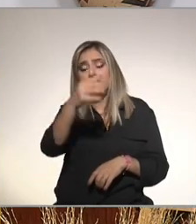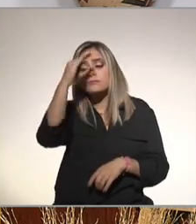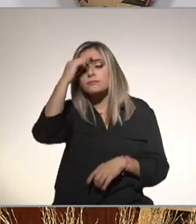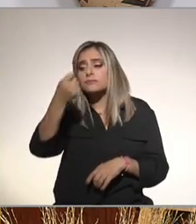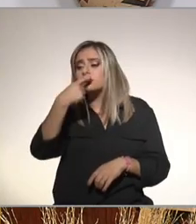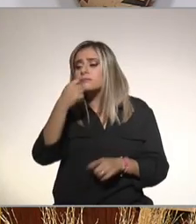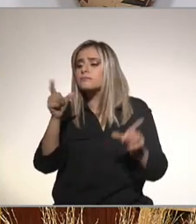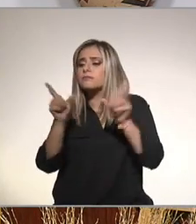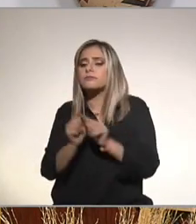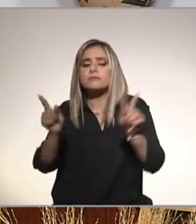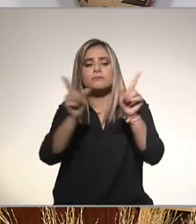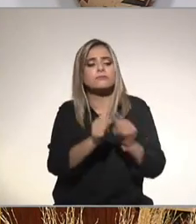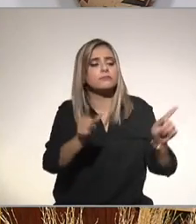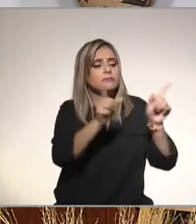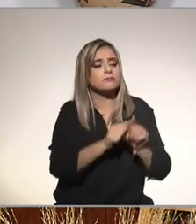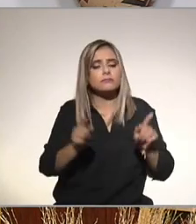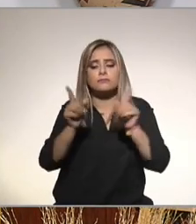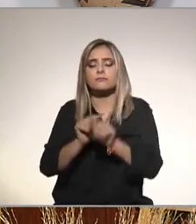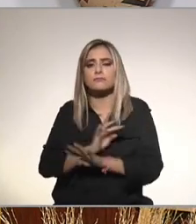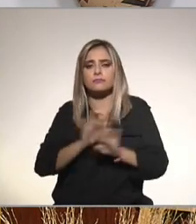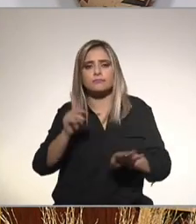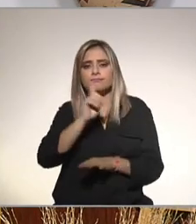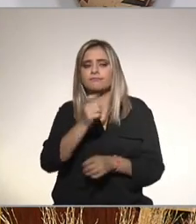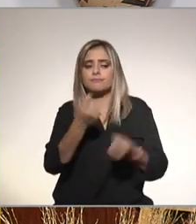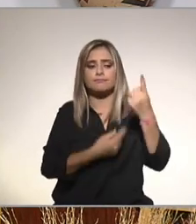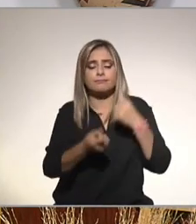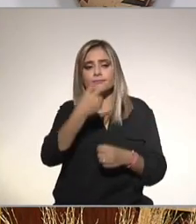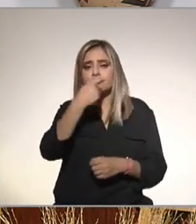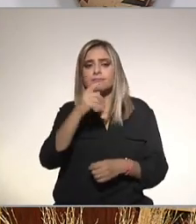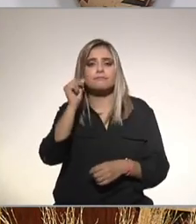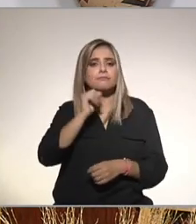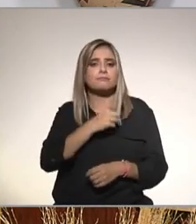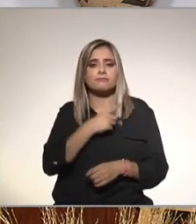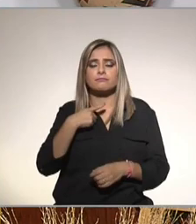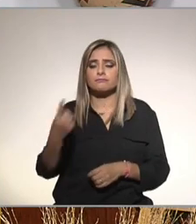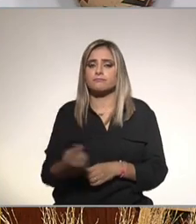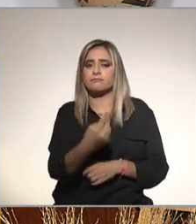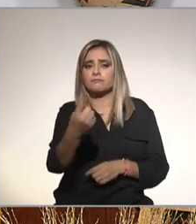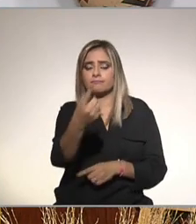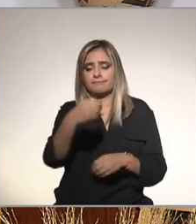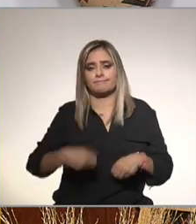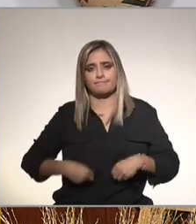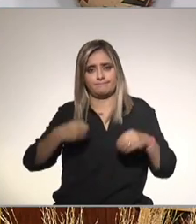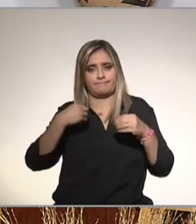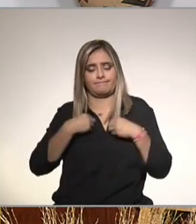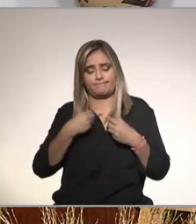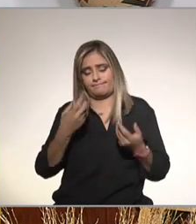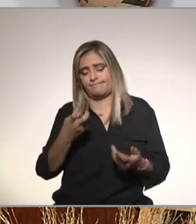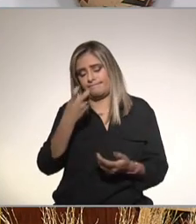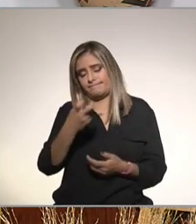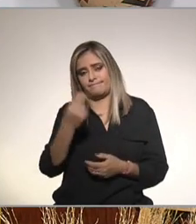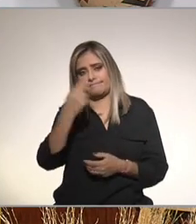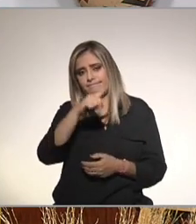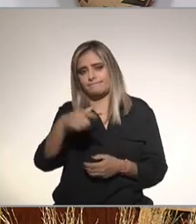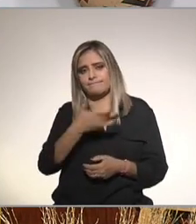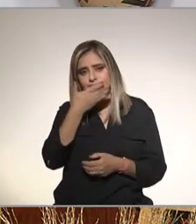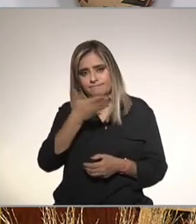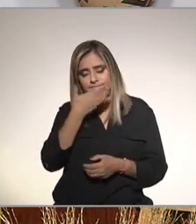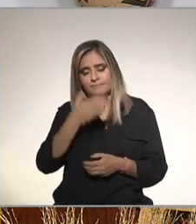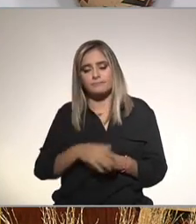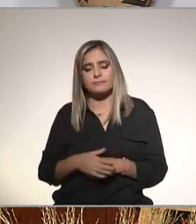tratamiento antibiótico que te va a matar un bicho y se acabó el tratamiento entonces reconozcamos lo que tenemos y aprendamos a vivir con esto